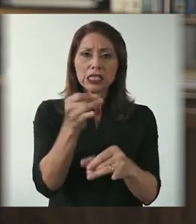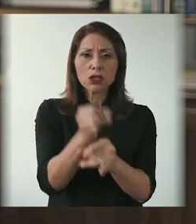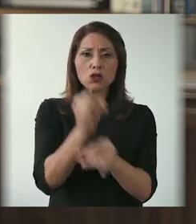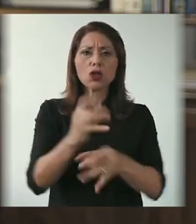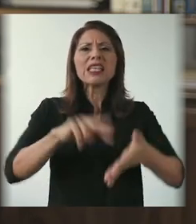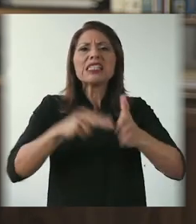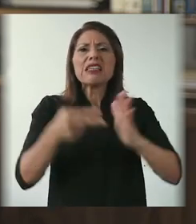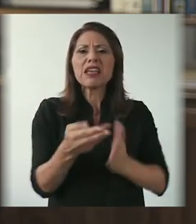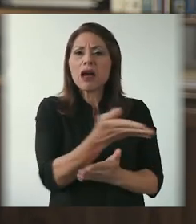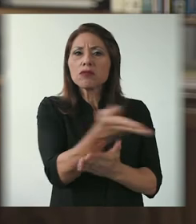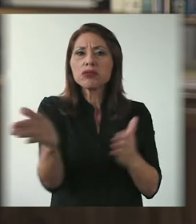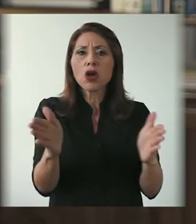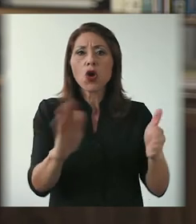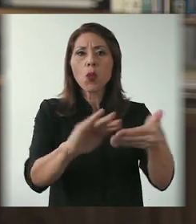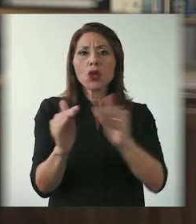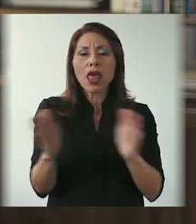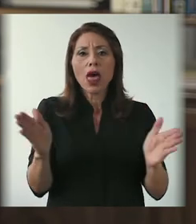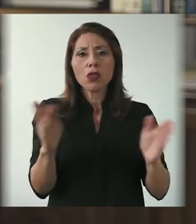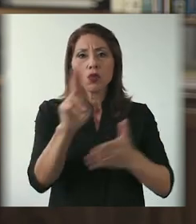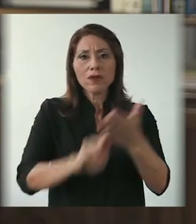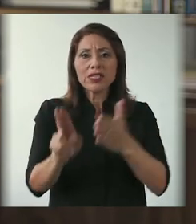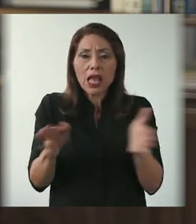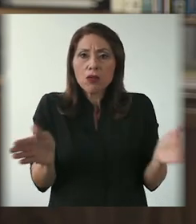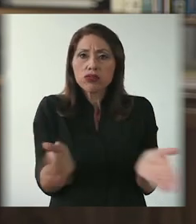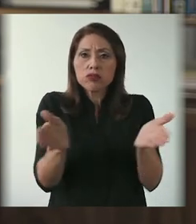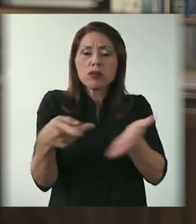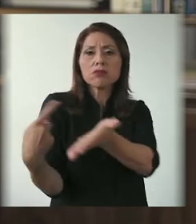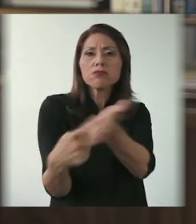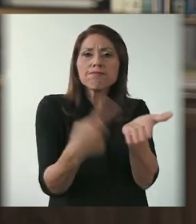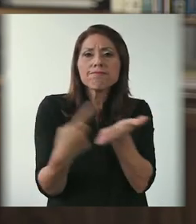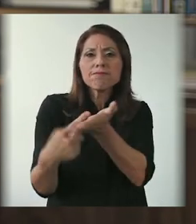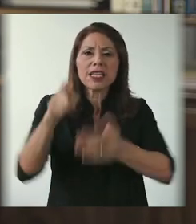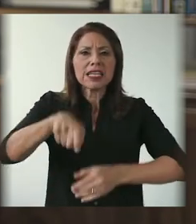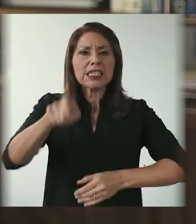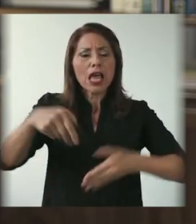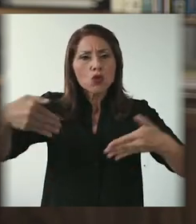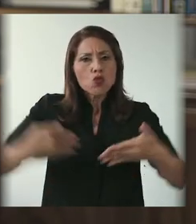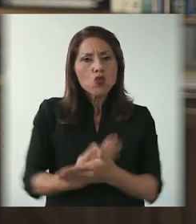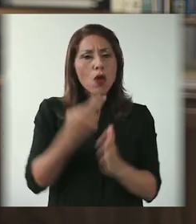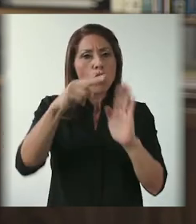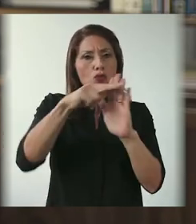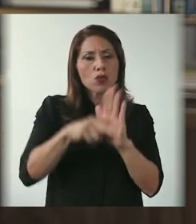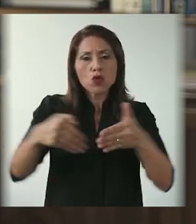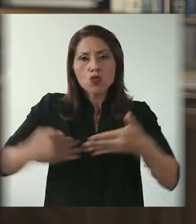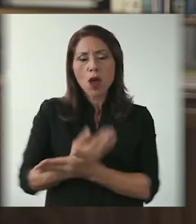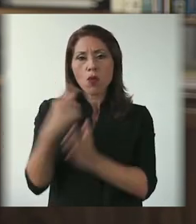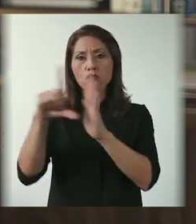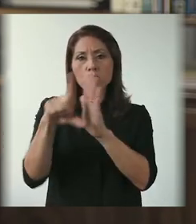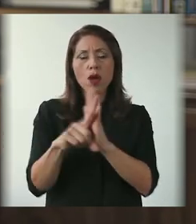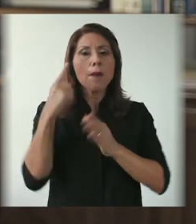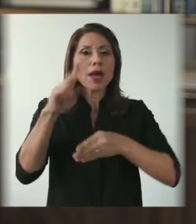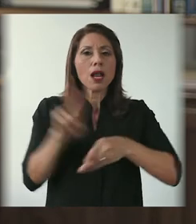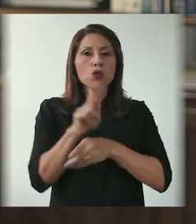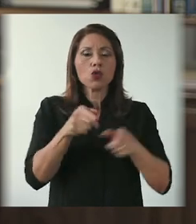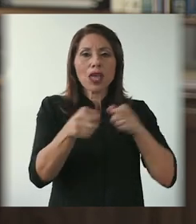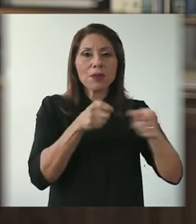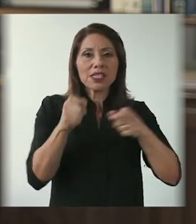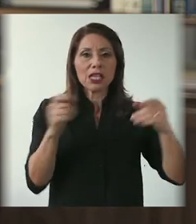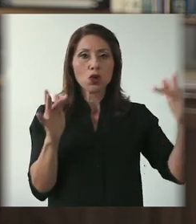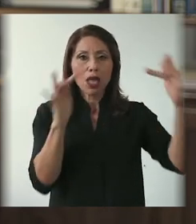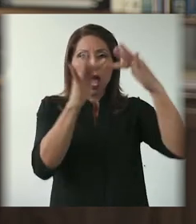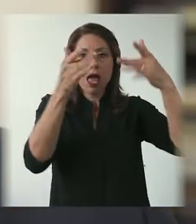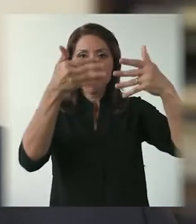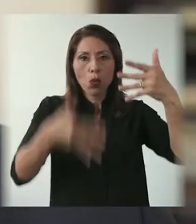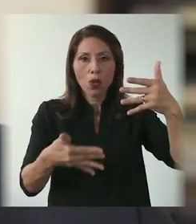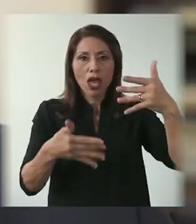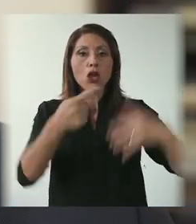significa instar a la comunidad universitaria al debate sobre la necesidad de un nuevo marco normativo para el uso y administración